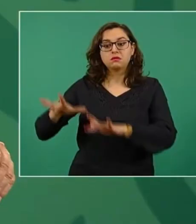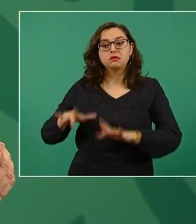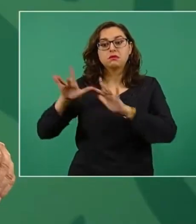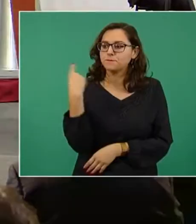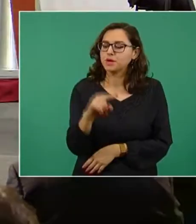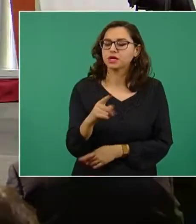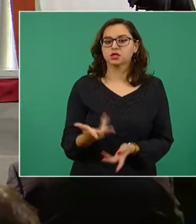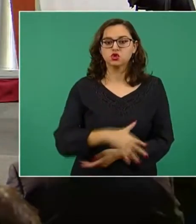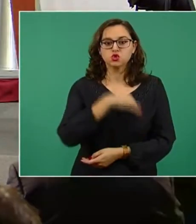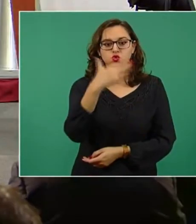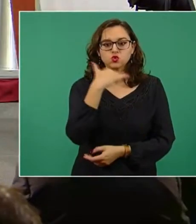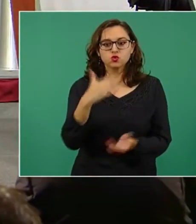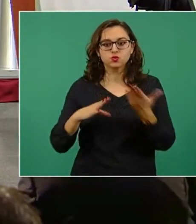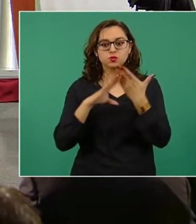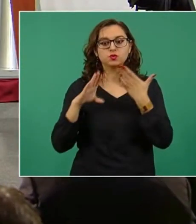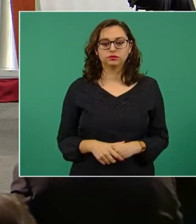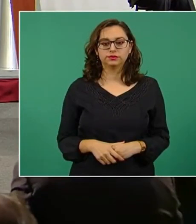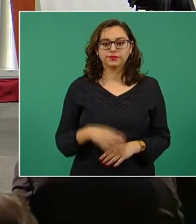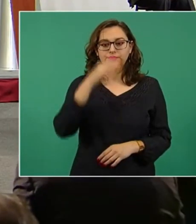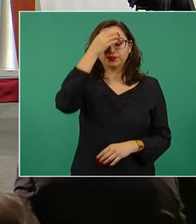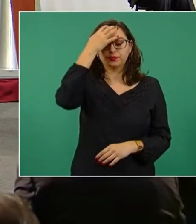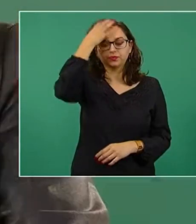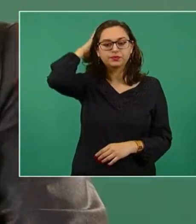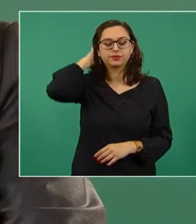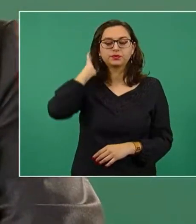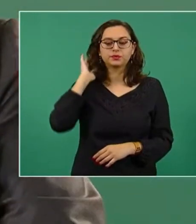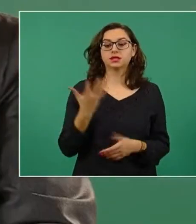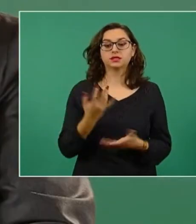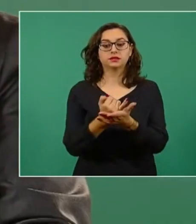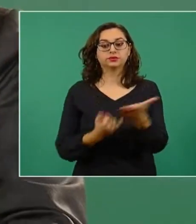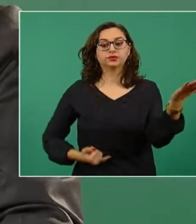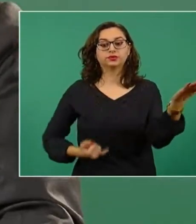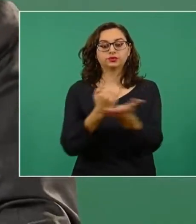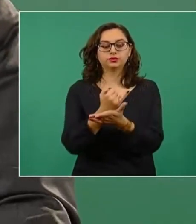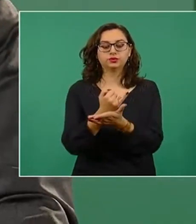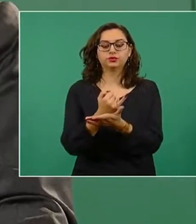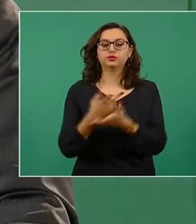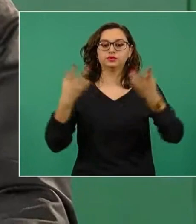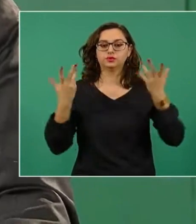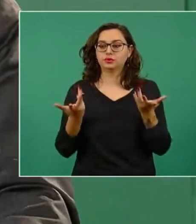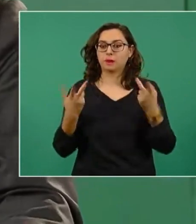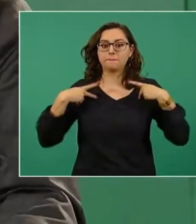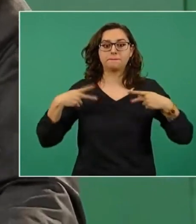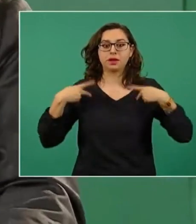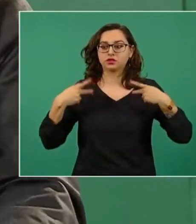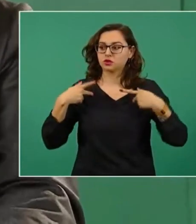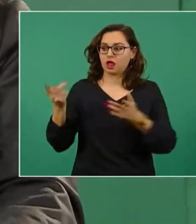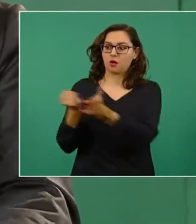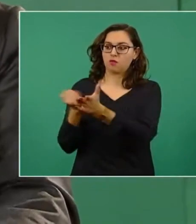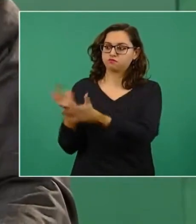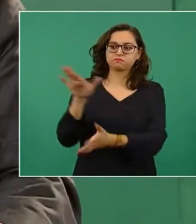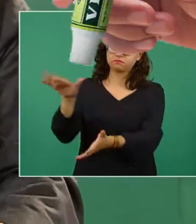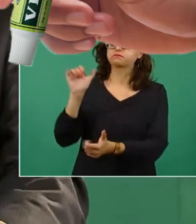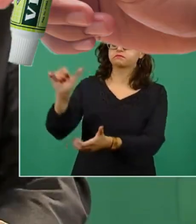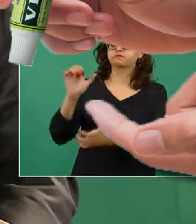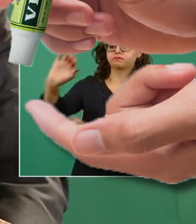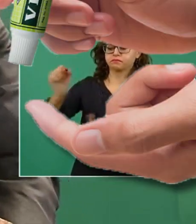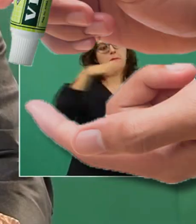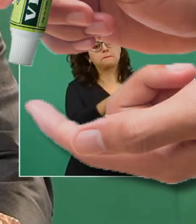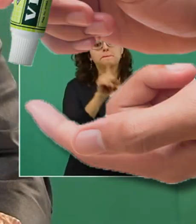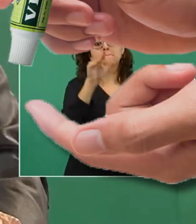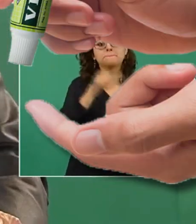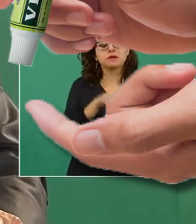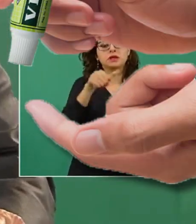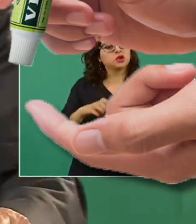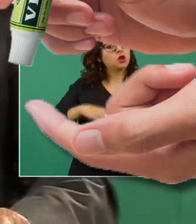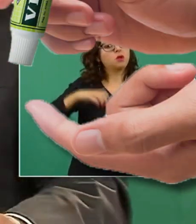biendito manito! Ahora que hubo esta resolución de que con dinero del pueblo, con dinero de presupuesto, porque presupuesto es dinero del pueblo, paguemos mil millones,